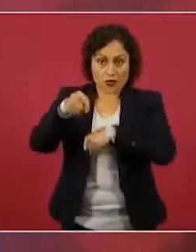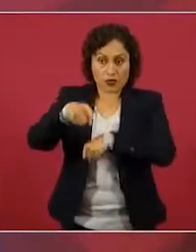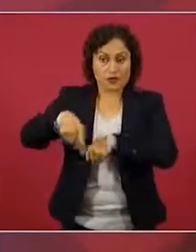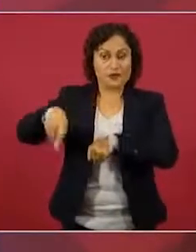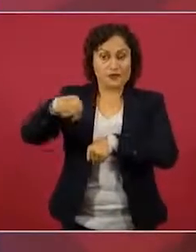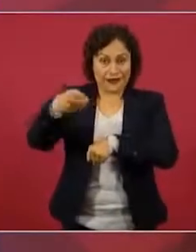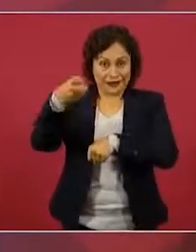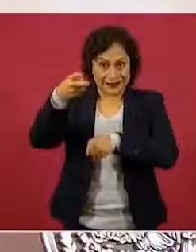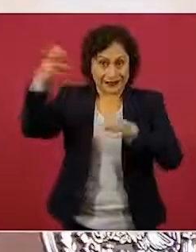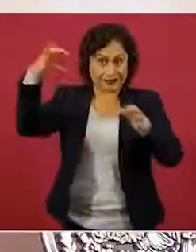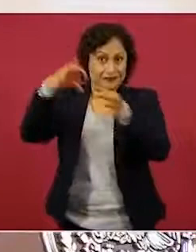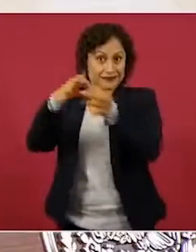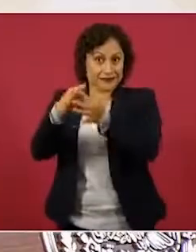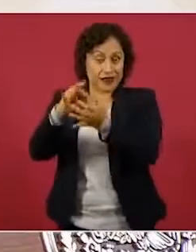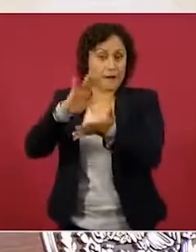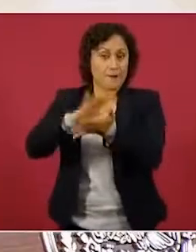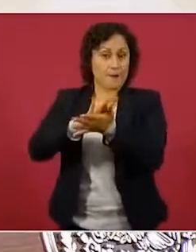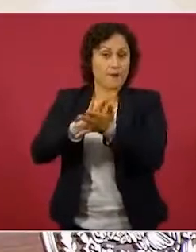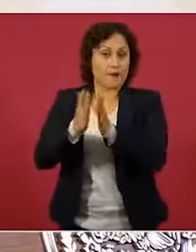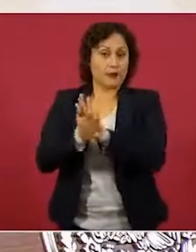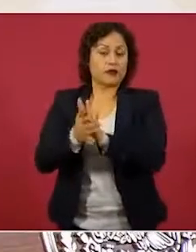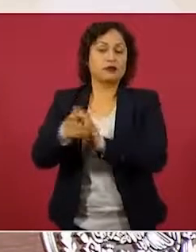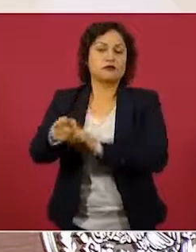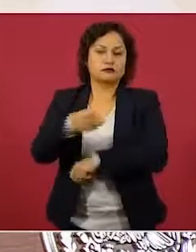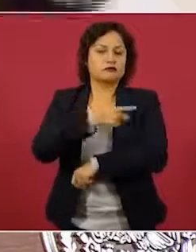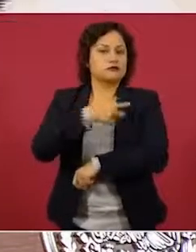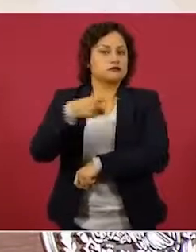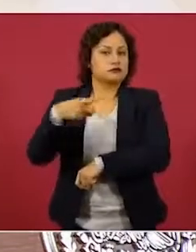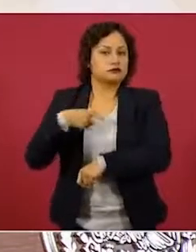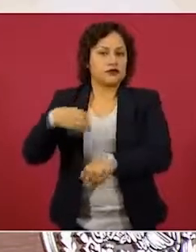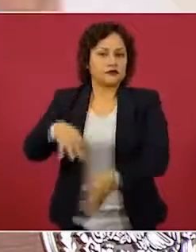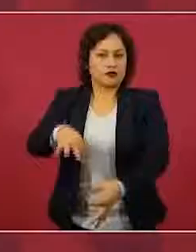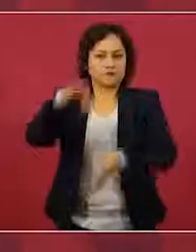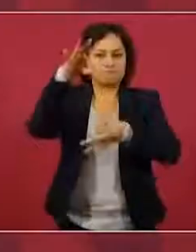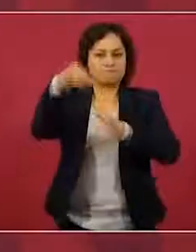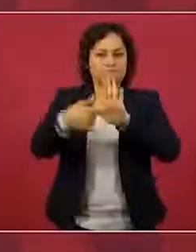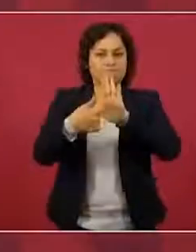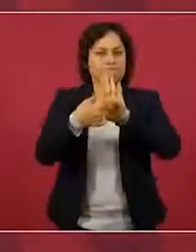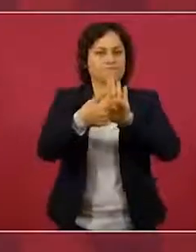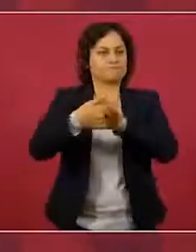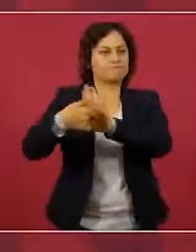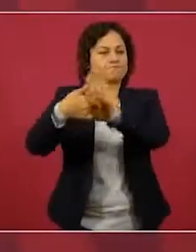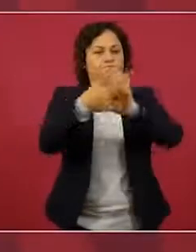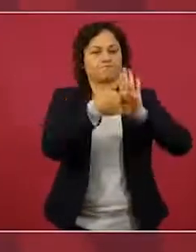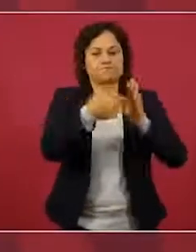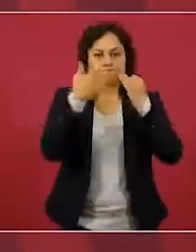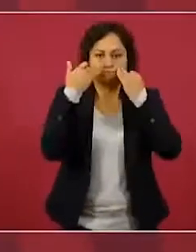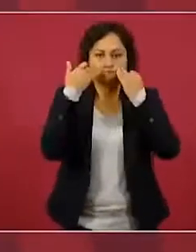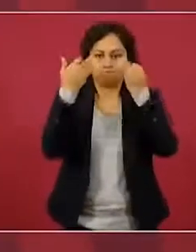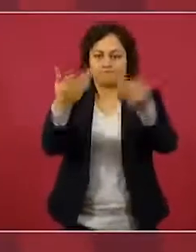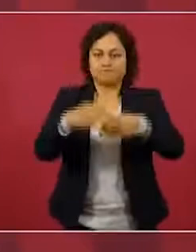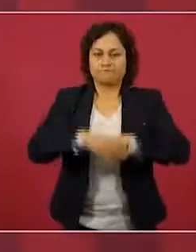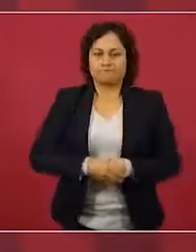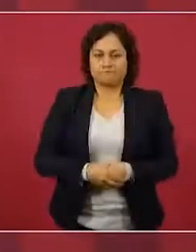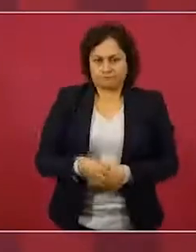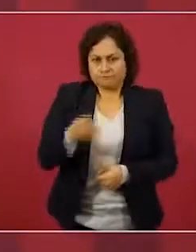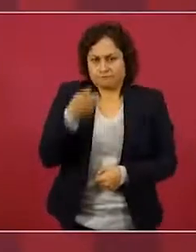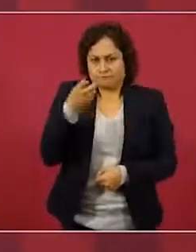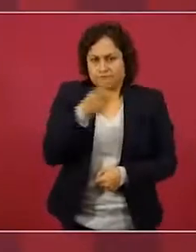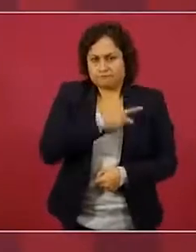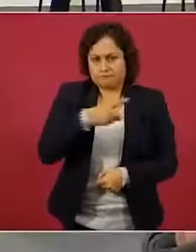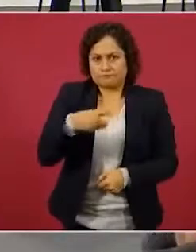y debemos de transparentar,